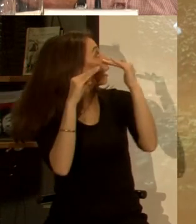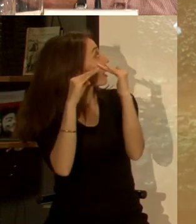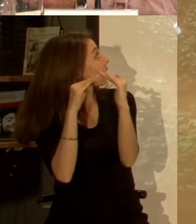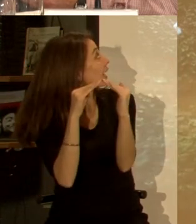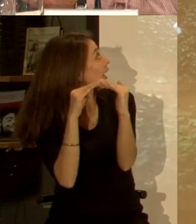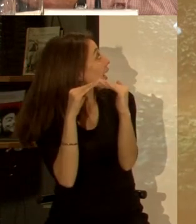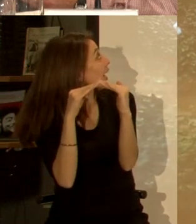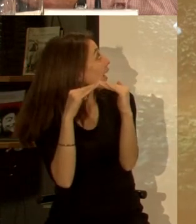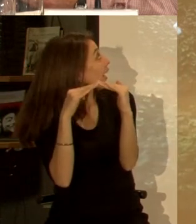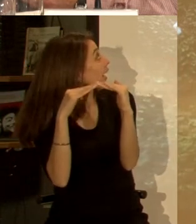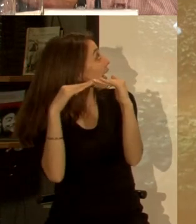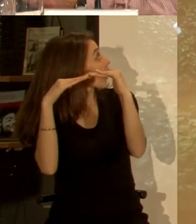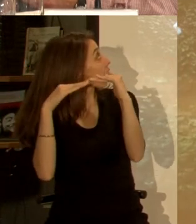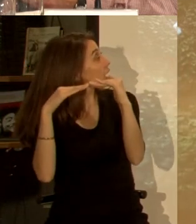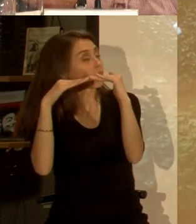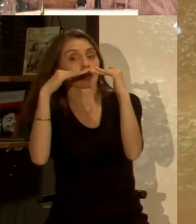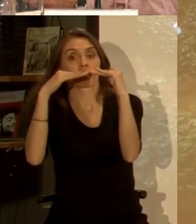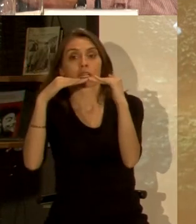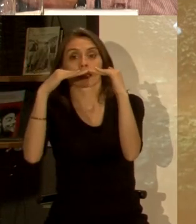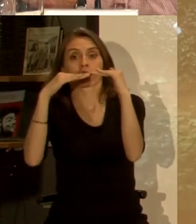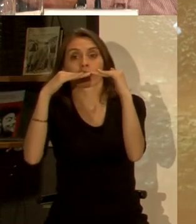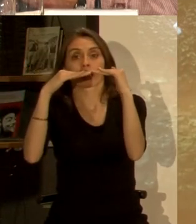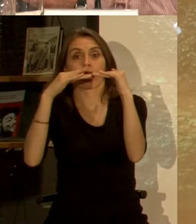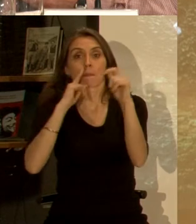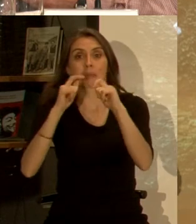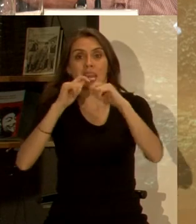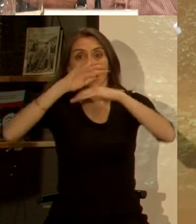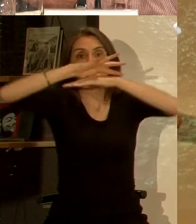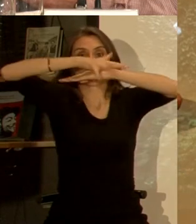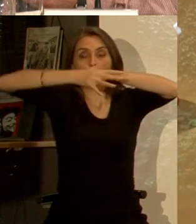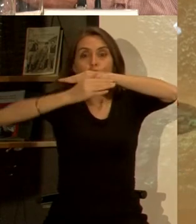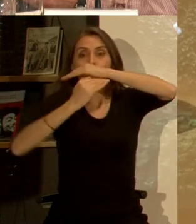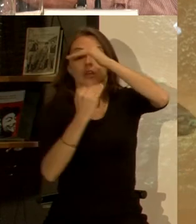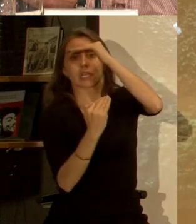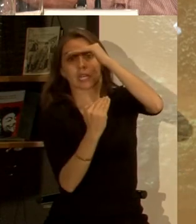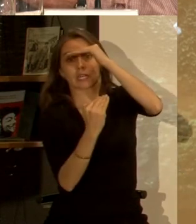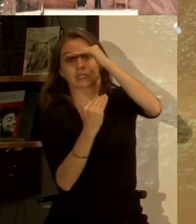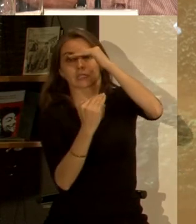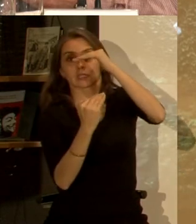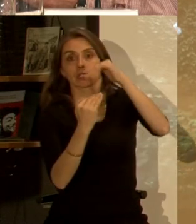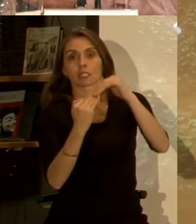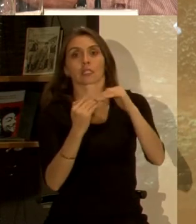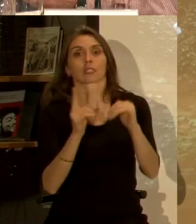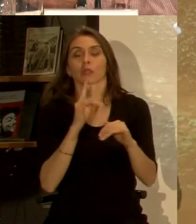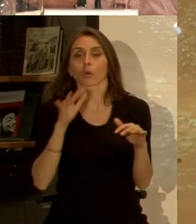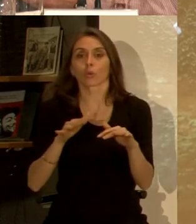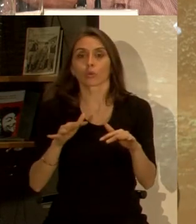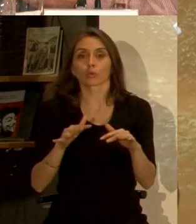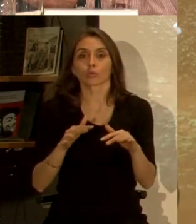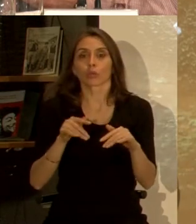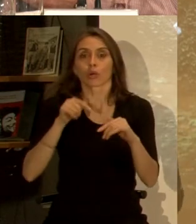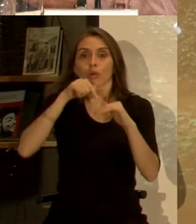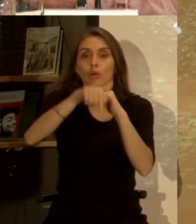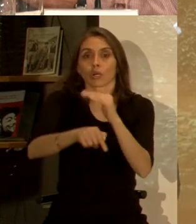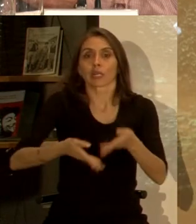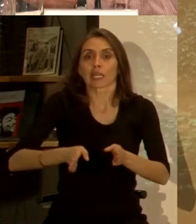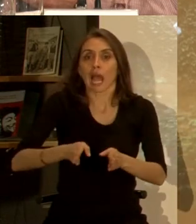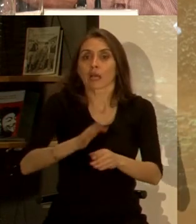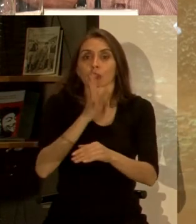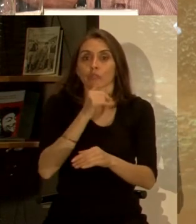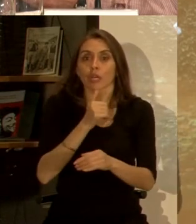que es una una casa que está en una zona de riesgo ¿no? no tiene acceso a bien nacional de uso público por lo tanto no se puede